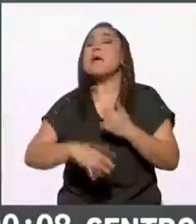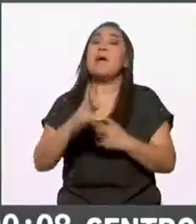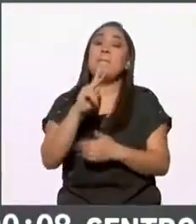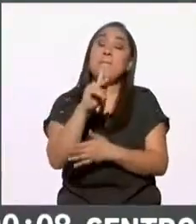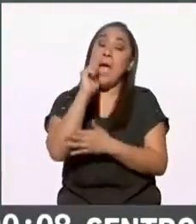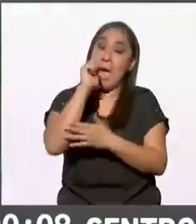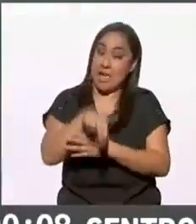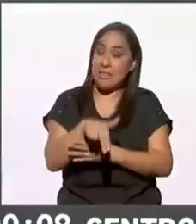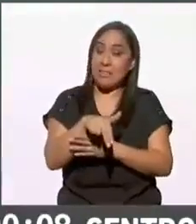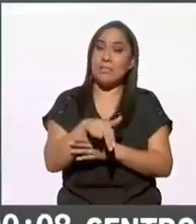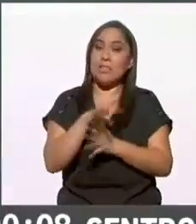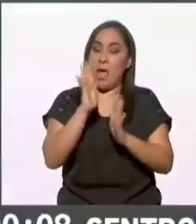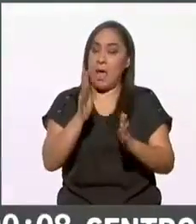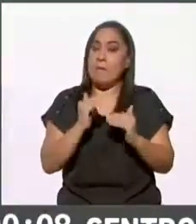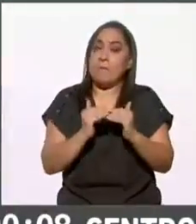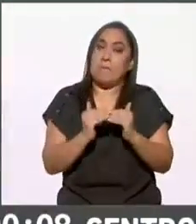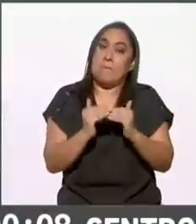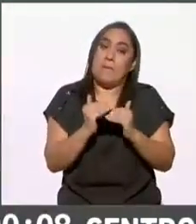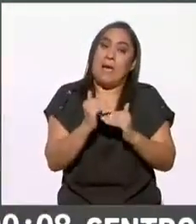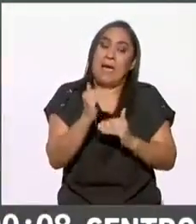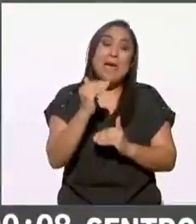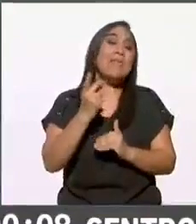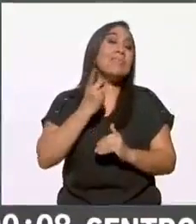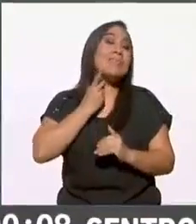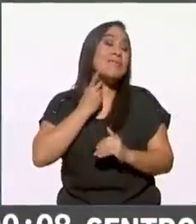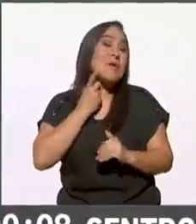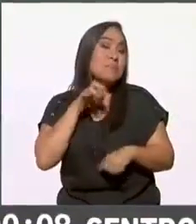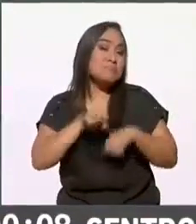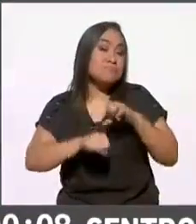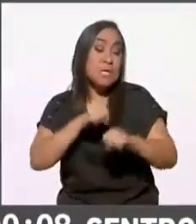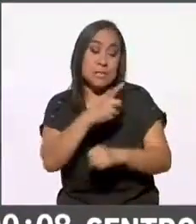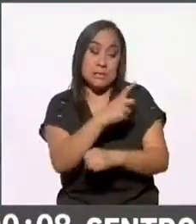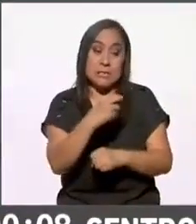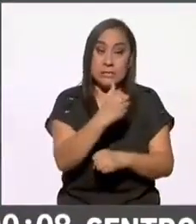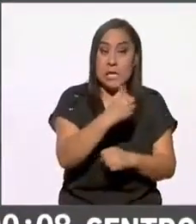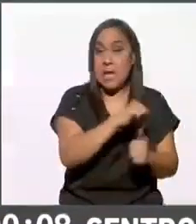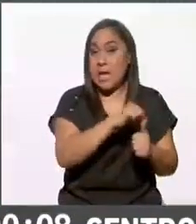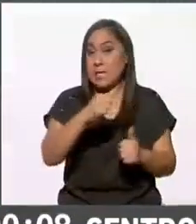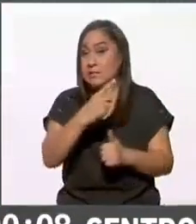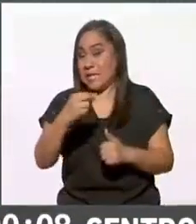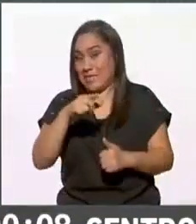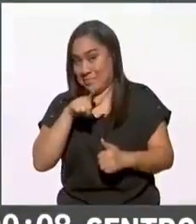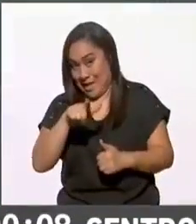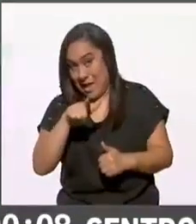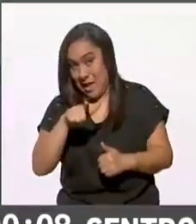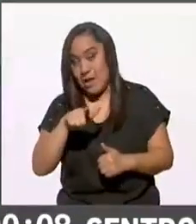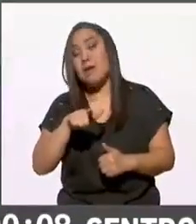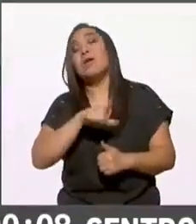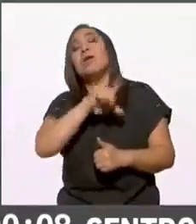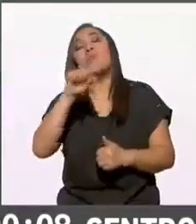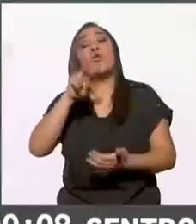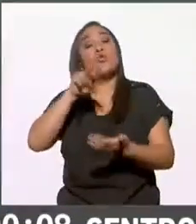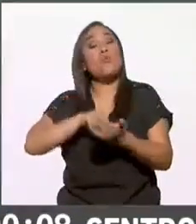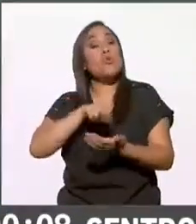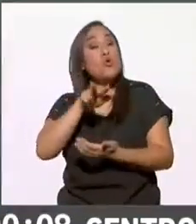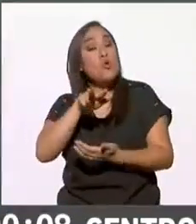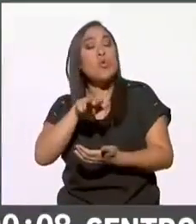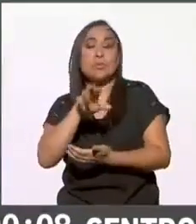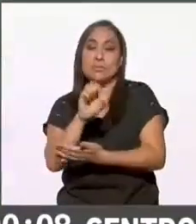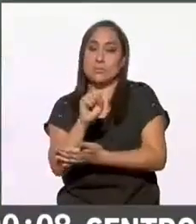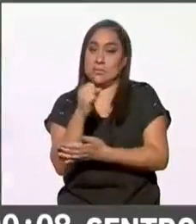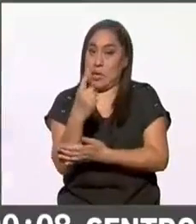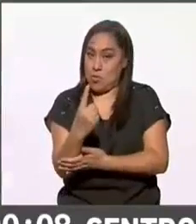aumentado el número de los diputados de 106 a 117 cuando en el 2018 tenía 61